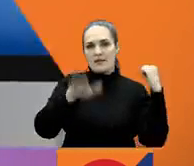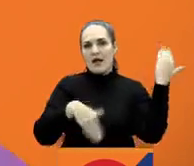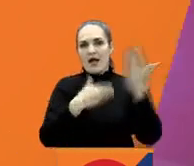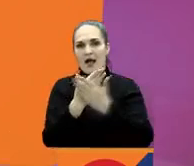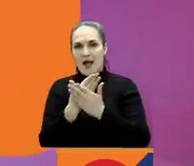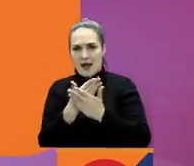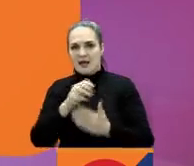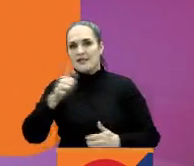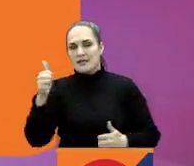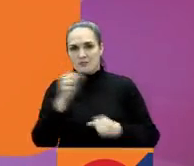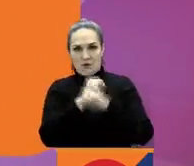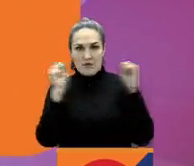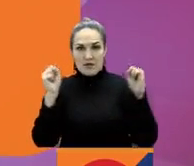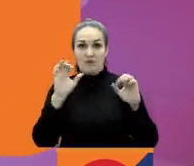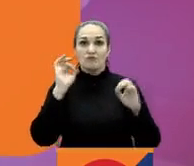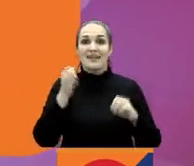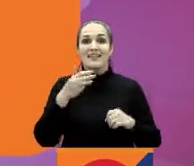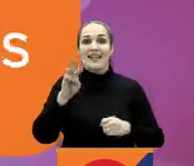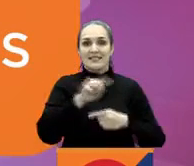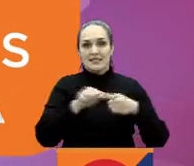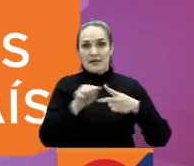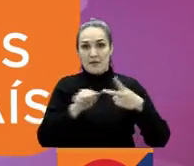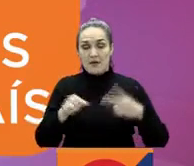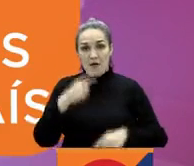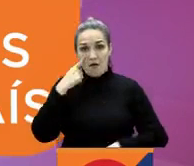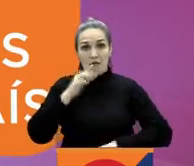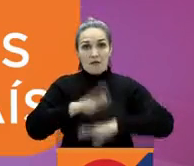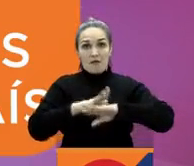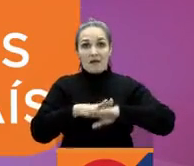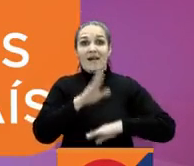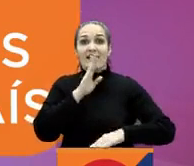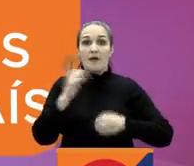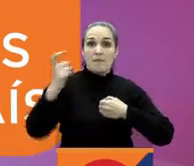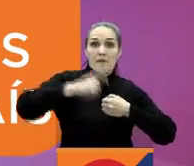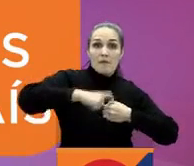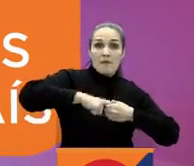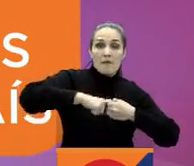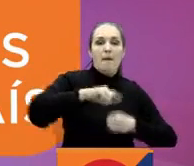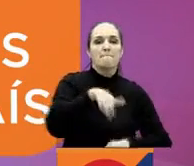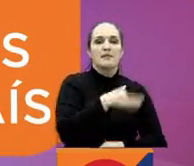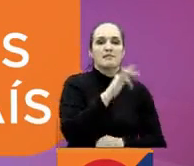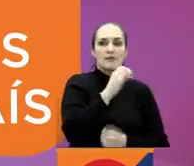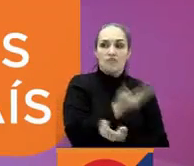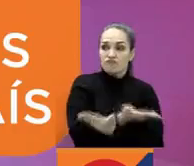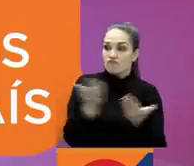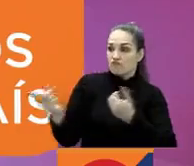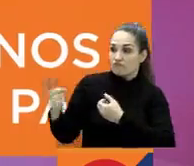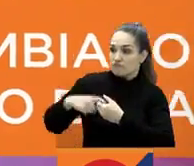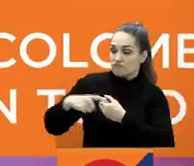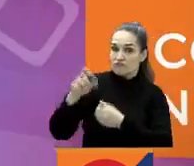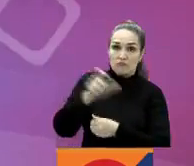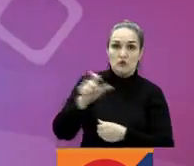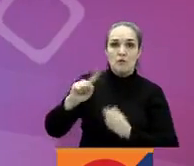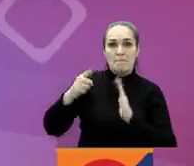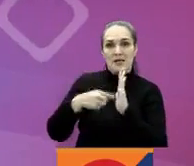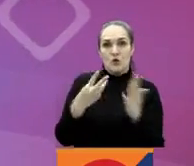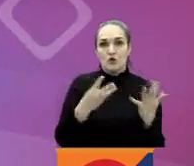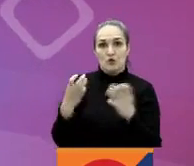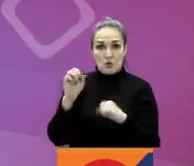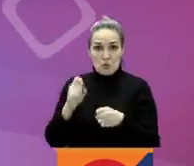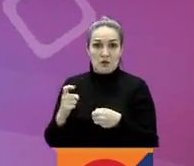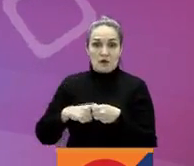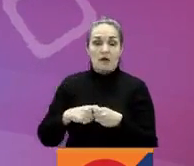semanas. Atentos porque es el Ministerio de las TIC quien está ofreciendo 1,800 cupos para colombianos en todo el país. Recuerde que la